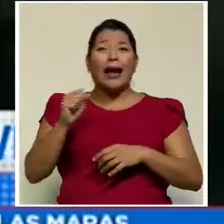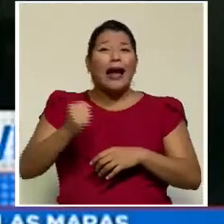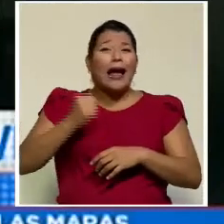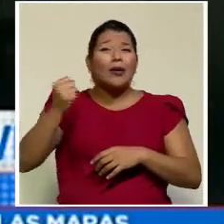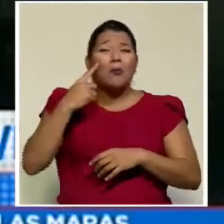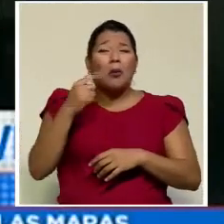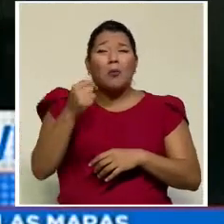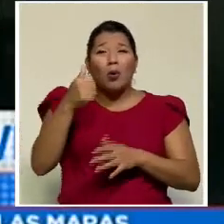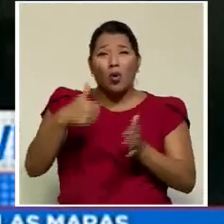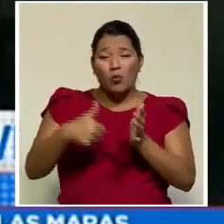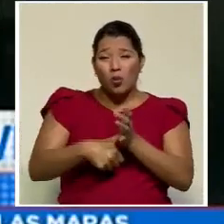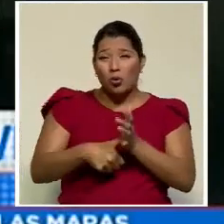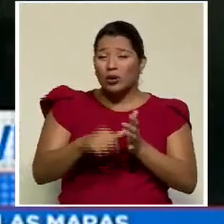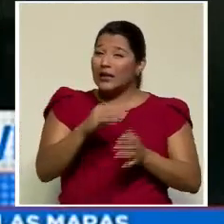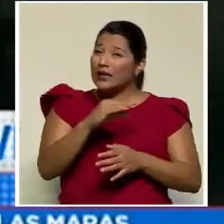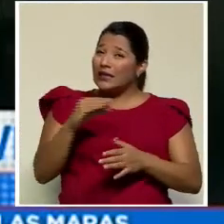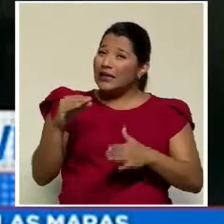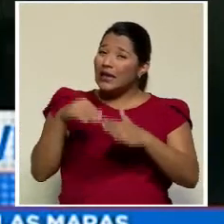y en circunstancias